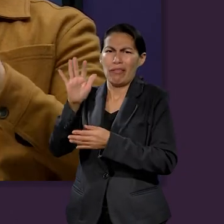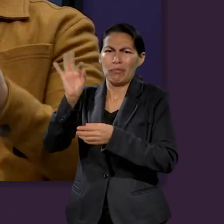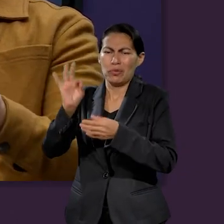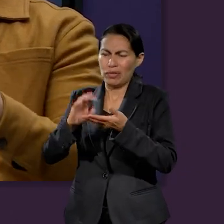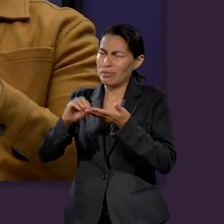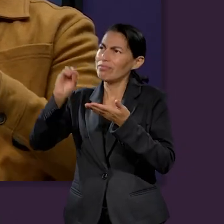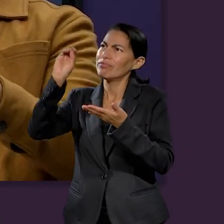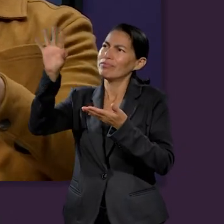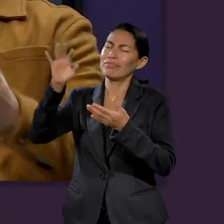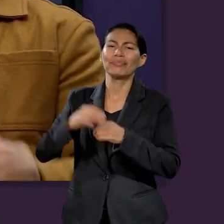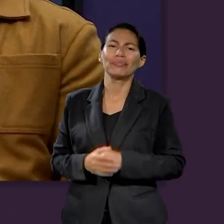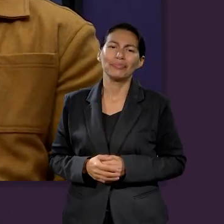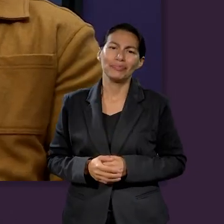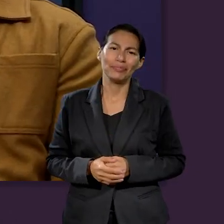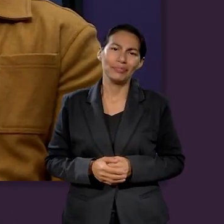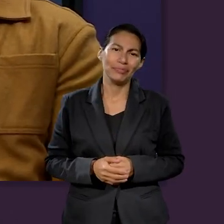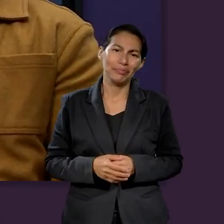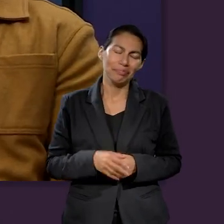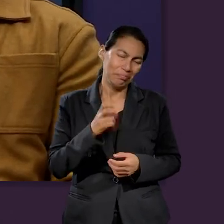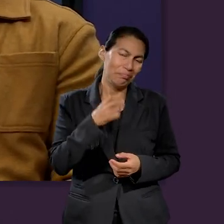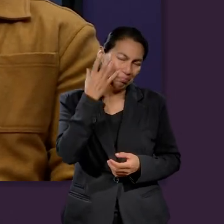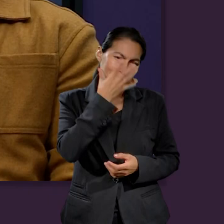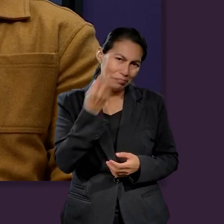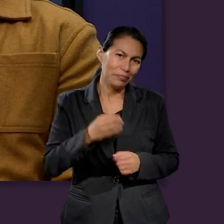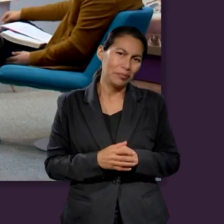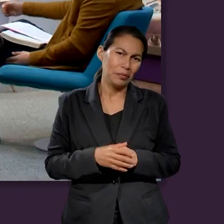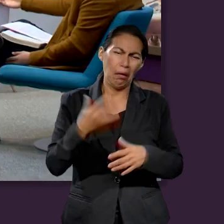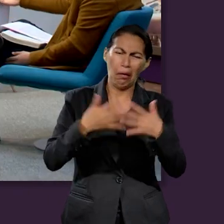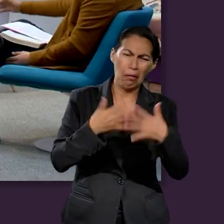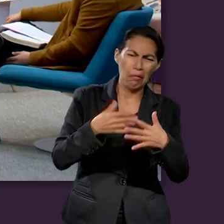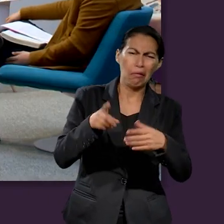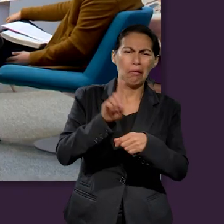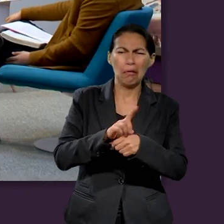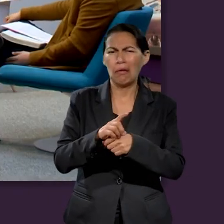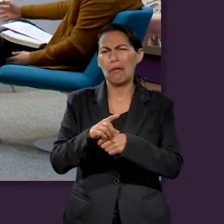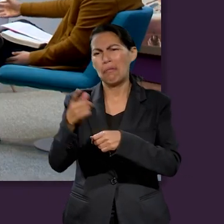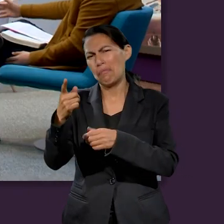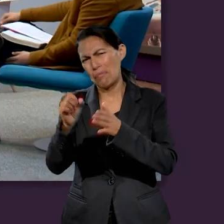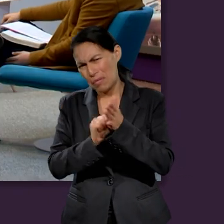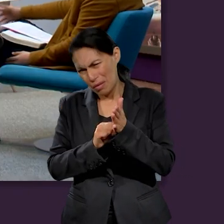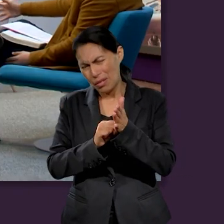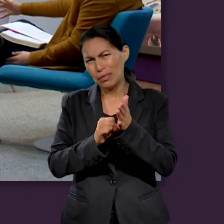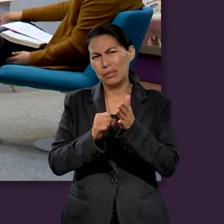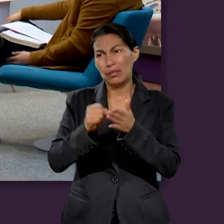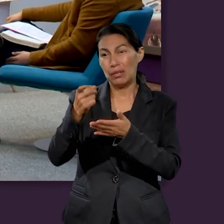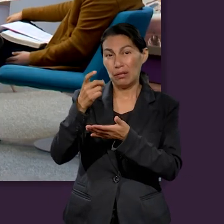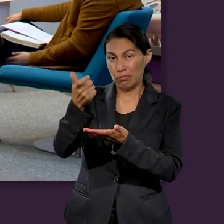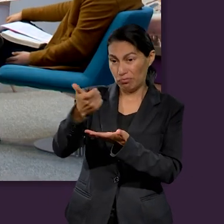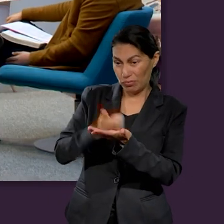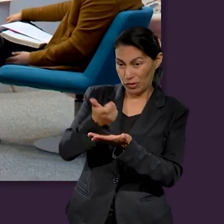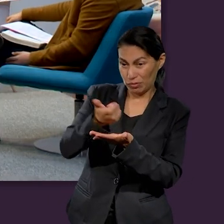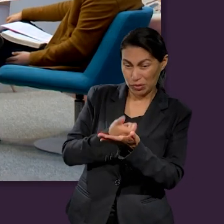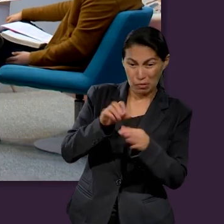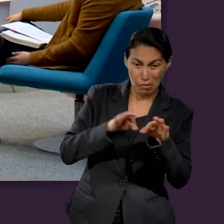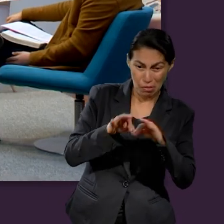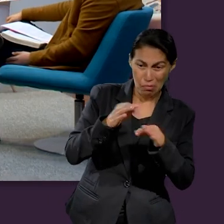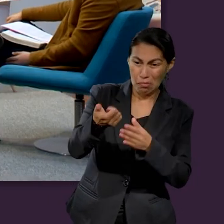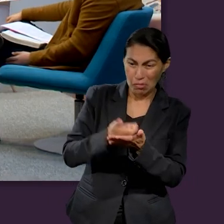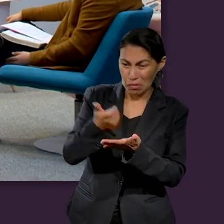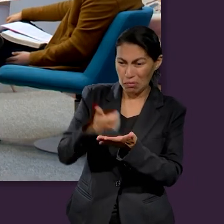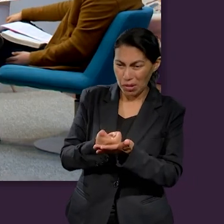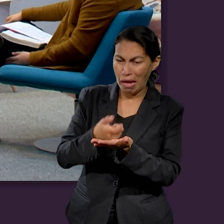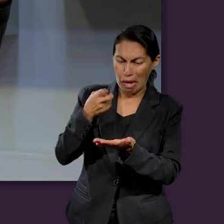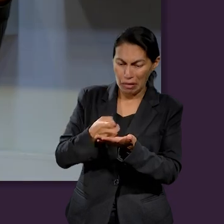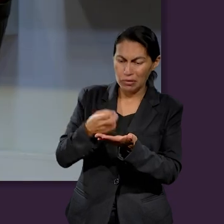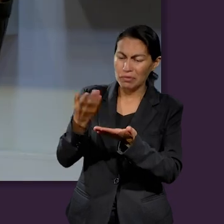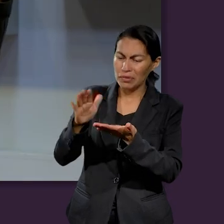Al tú entregar el diez por ciento de lo que le corresponde, ¿no? De ese ingreso que uno tuvo quincenal o mensual. Ok, pues bien,